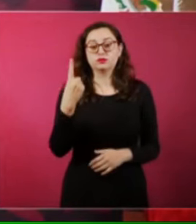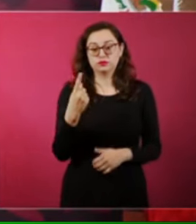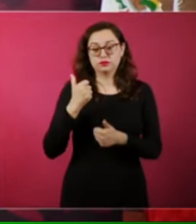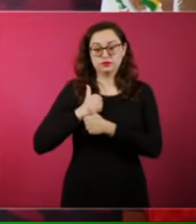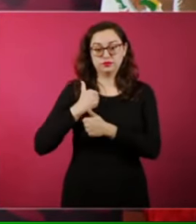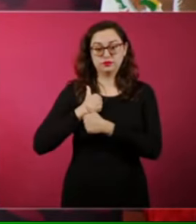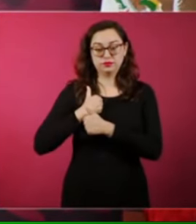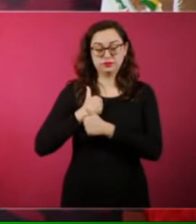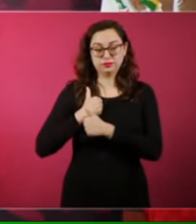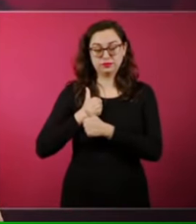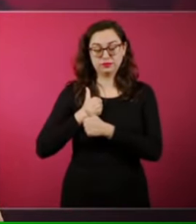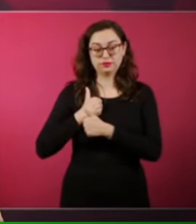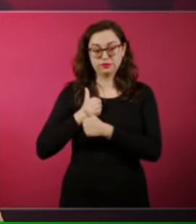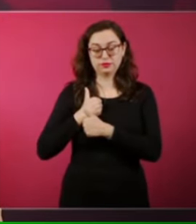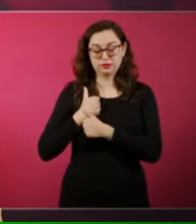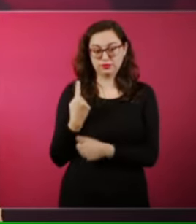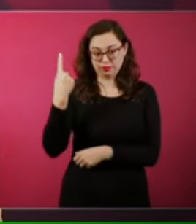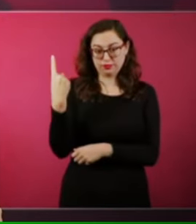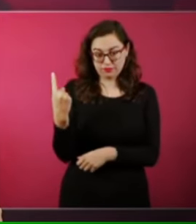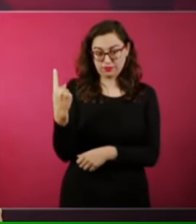de esa brigada,